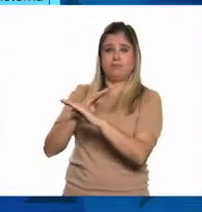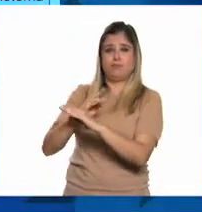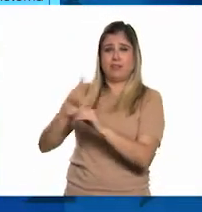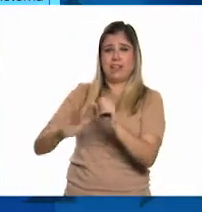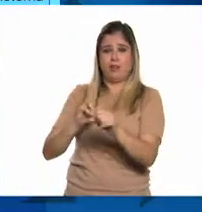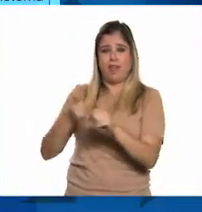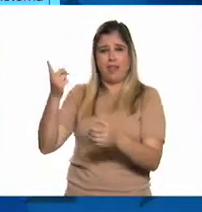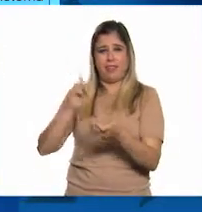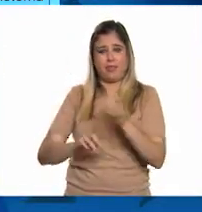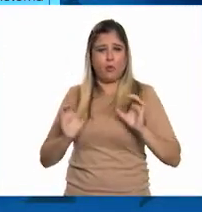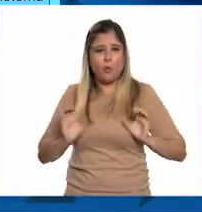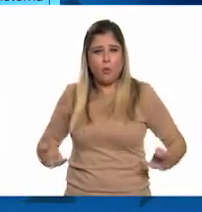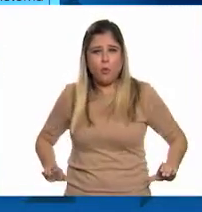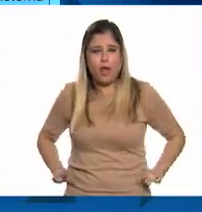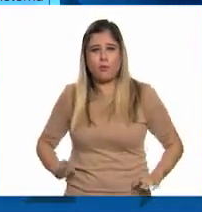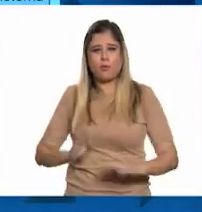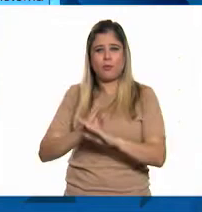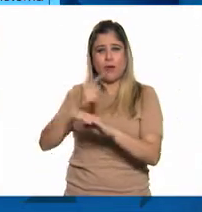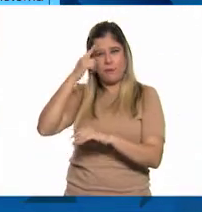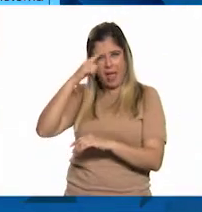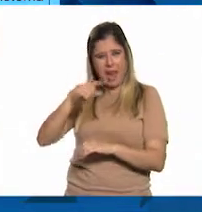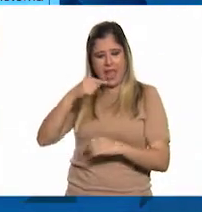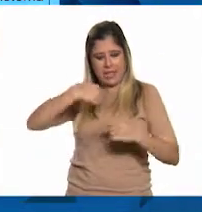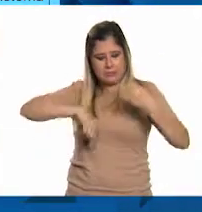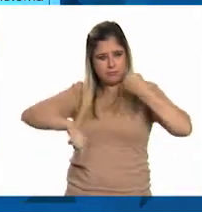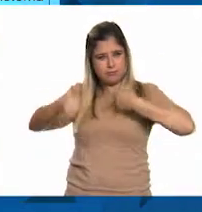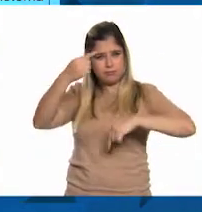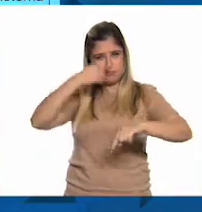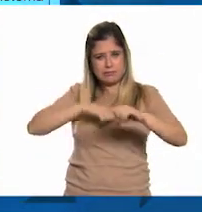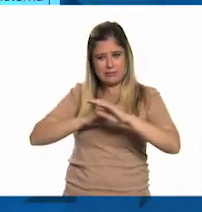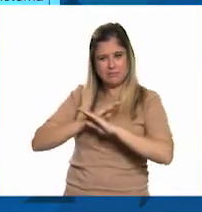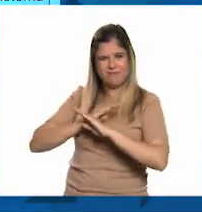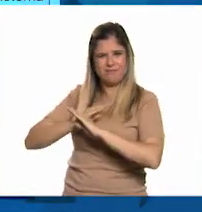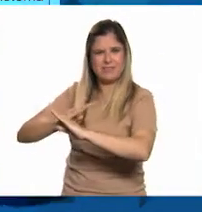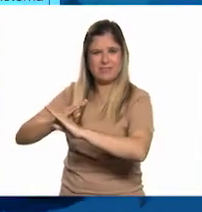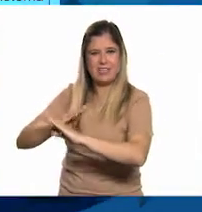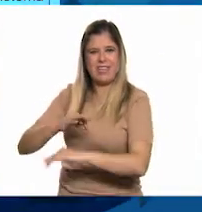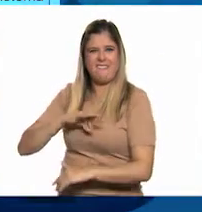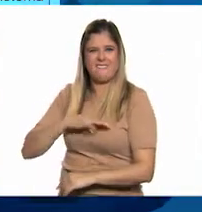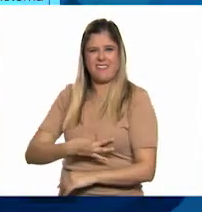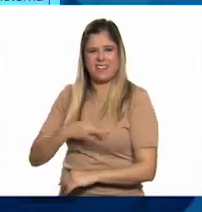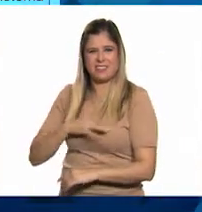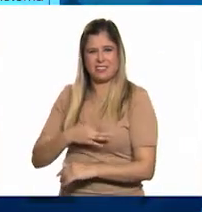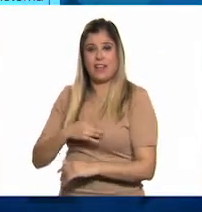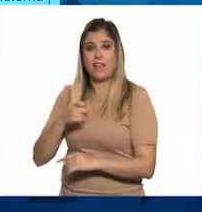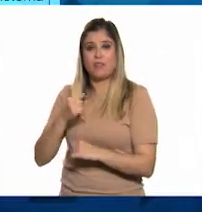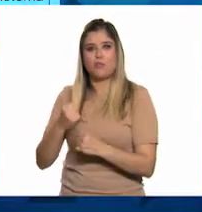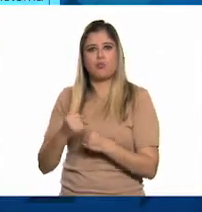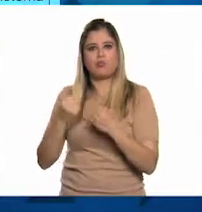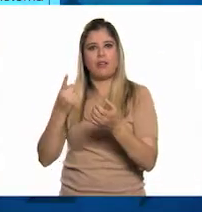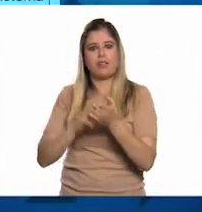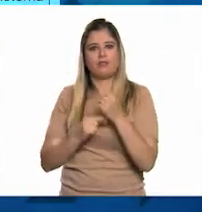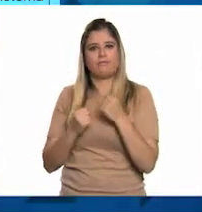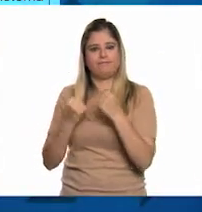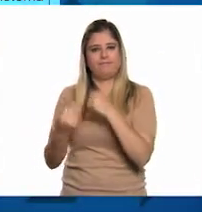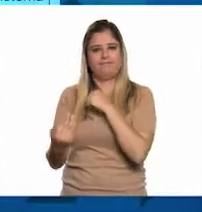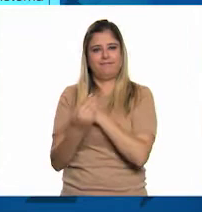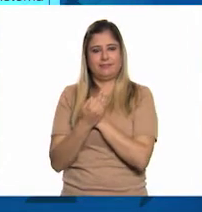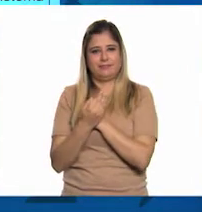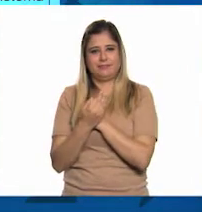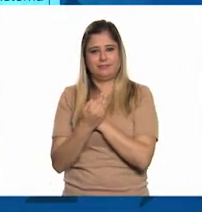organismo para que aprendan a resistir a infecciones específicas y el fortalecimiento del sistema inmunitario.